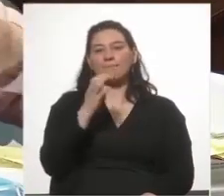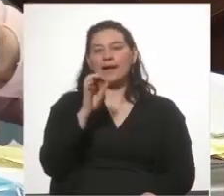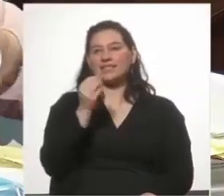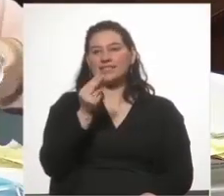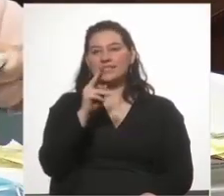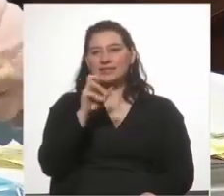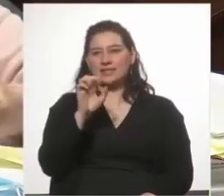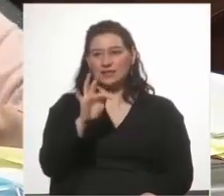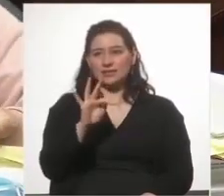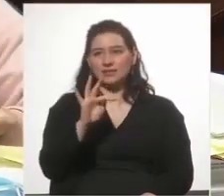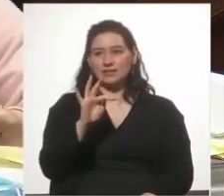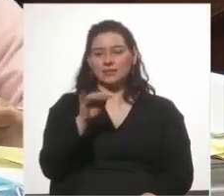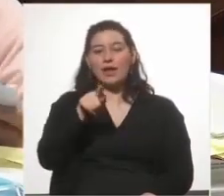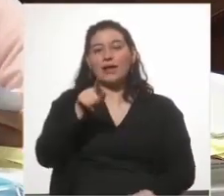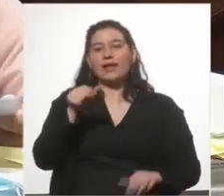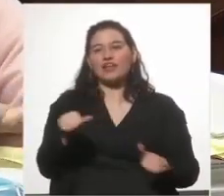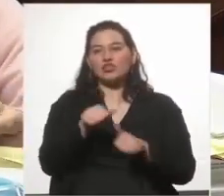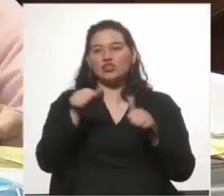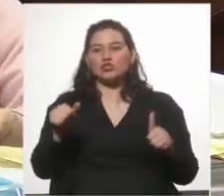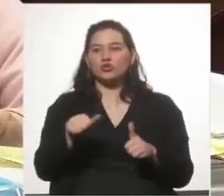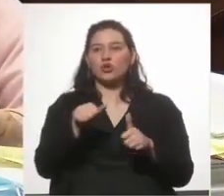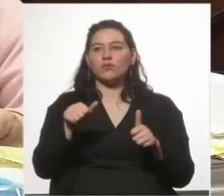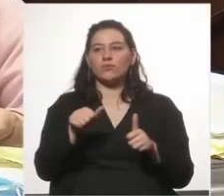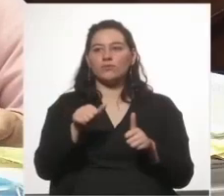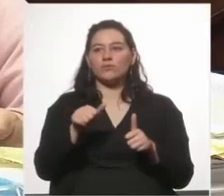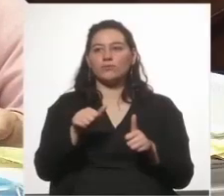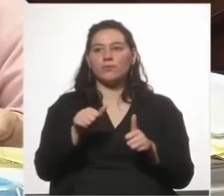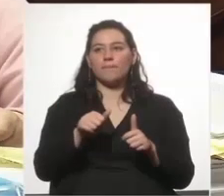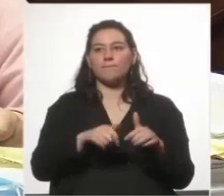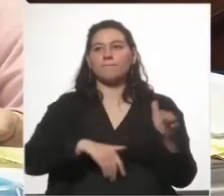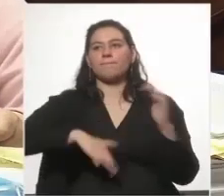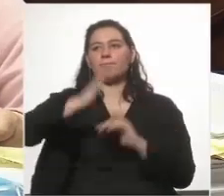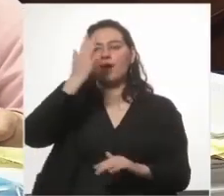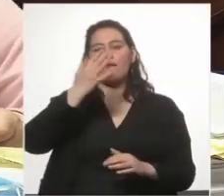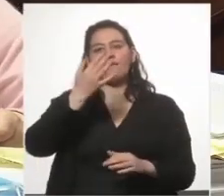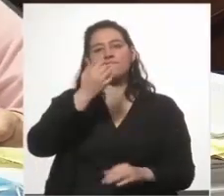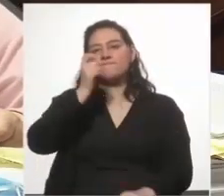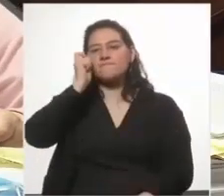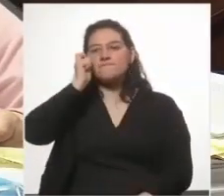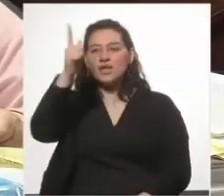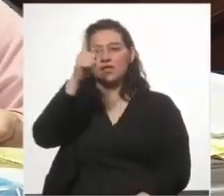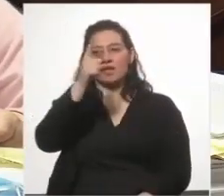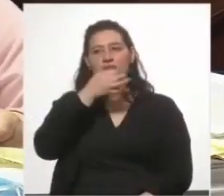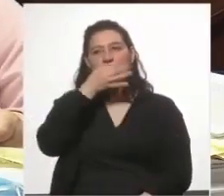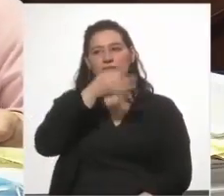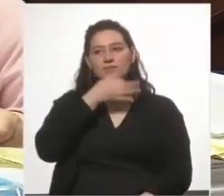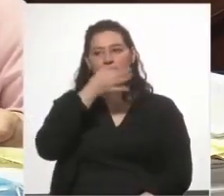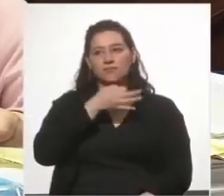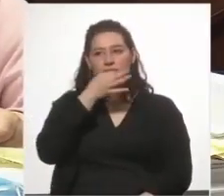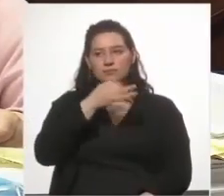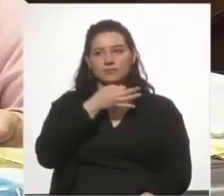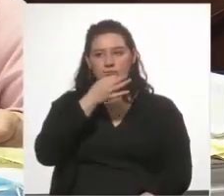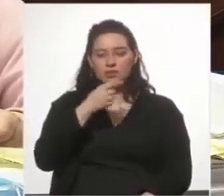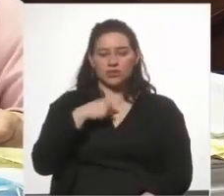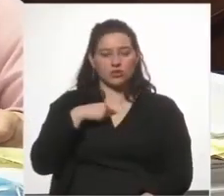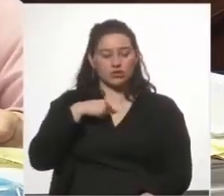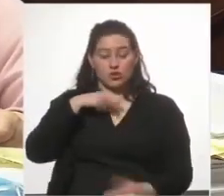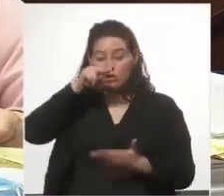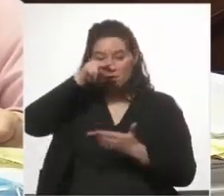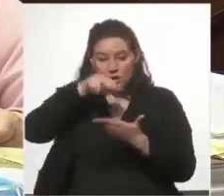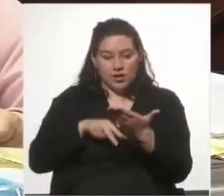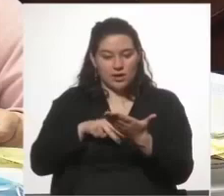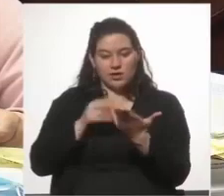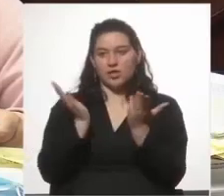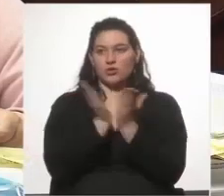que es el que hizo la intervención más brillante que yo he leído